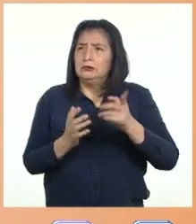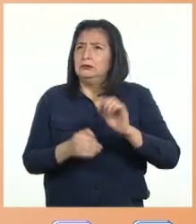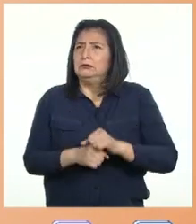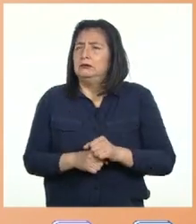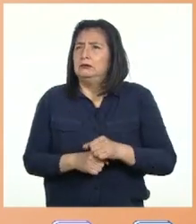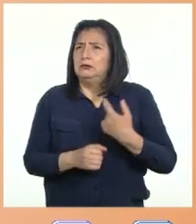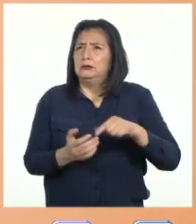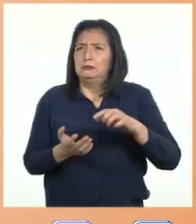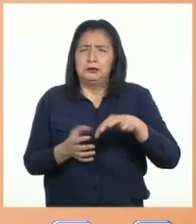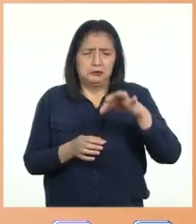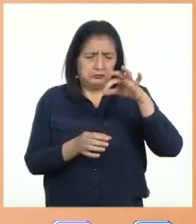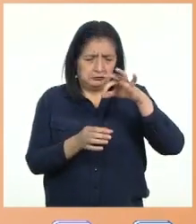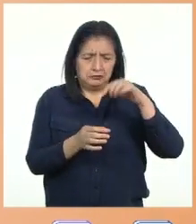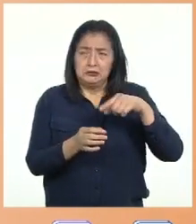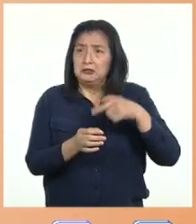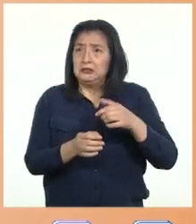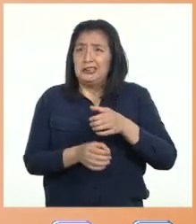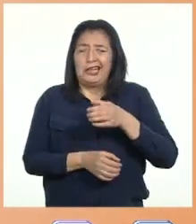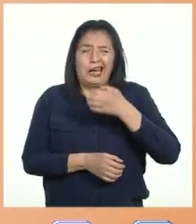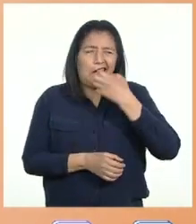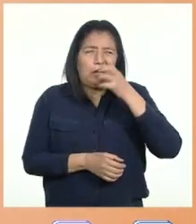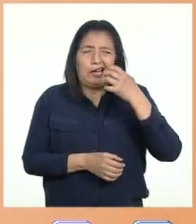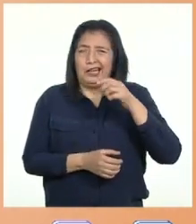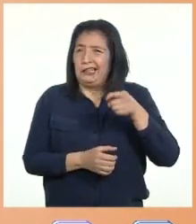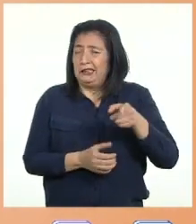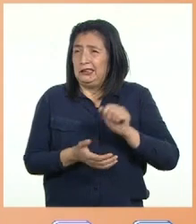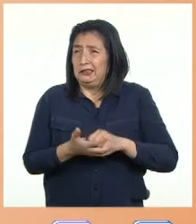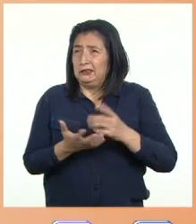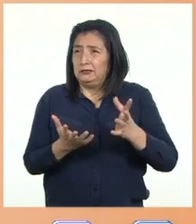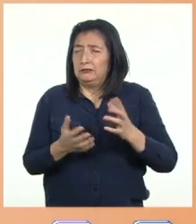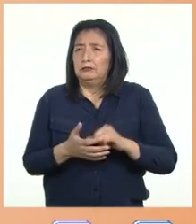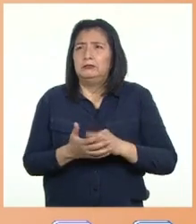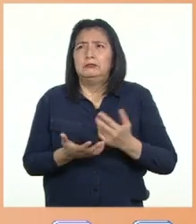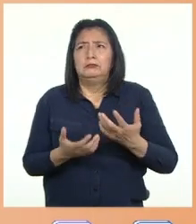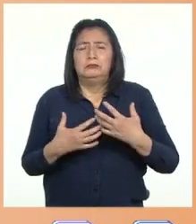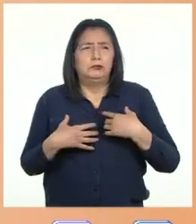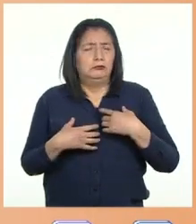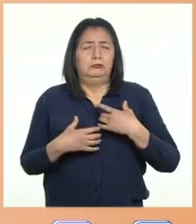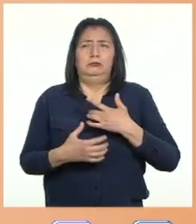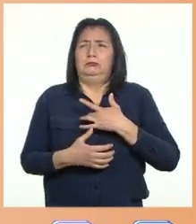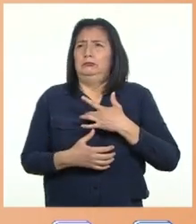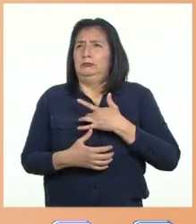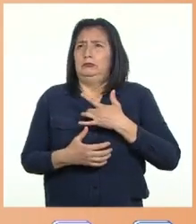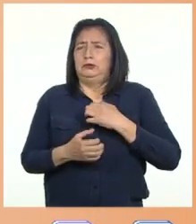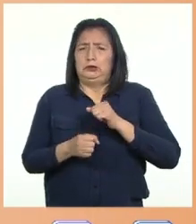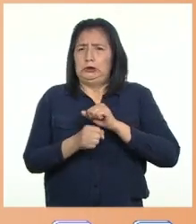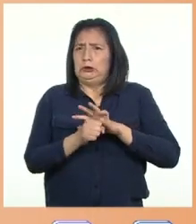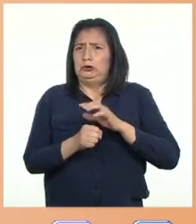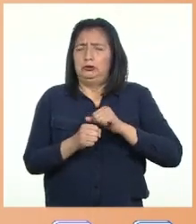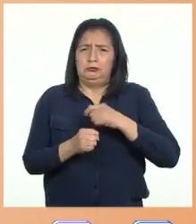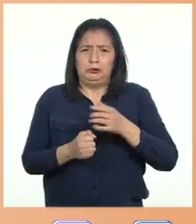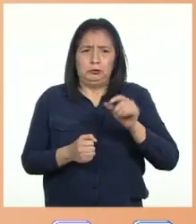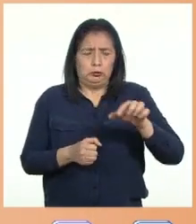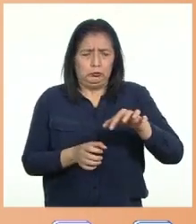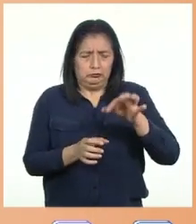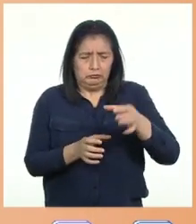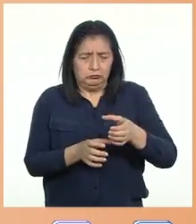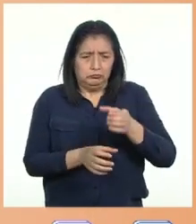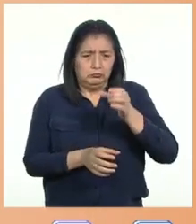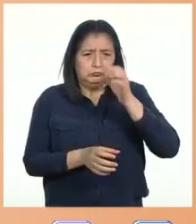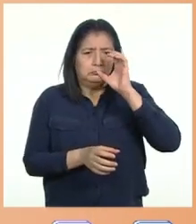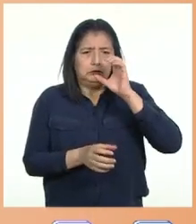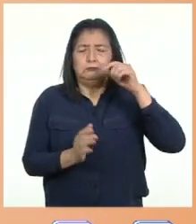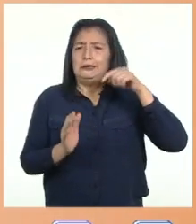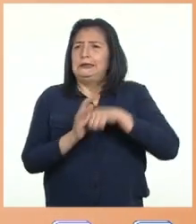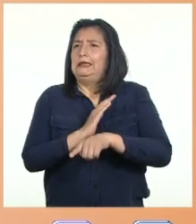de hierbas que si lo tomabas muy caliente Apenas comenzabas a mostrar los primeros síntomas del COVID-19, mataba el virus